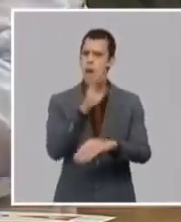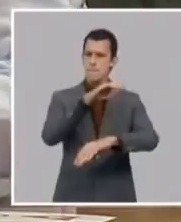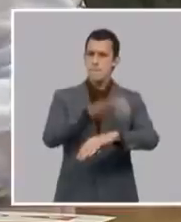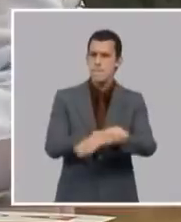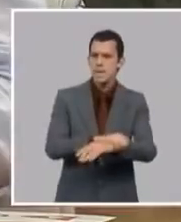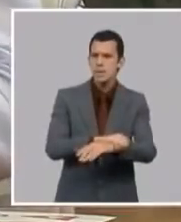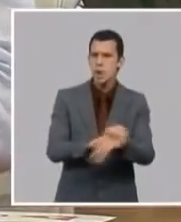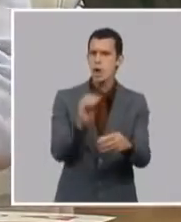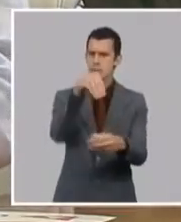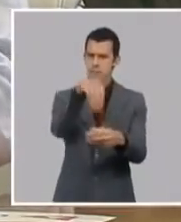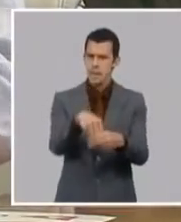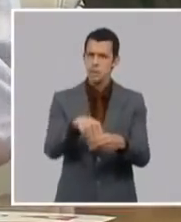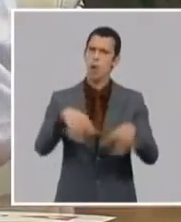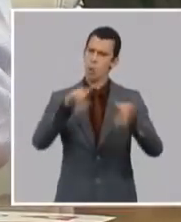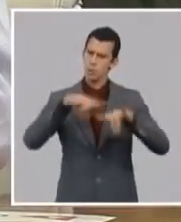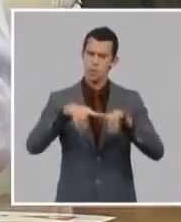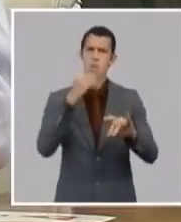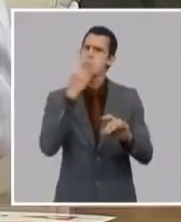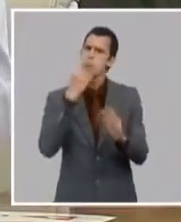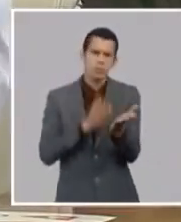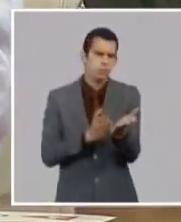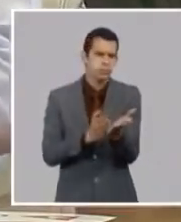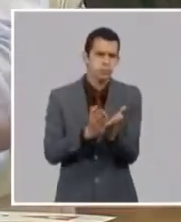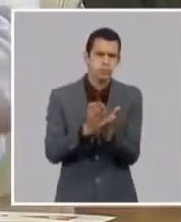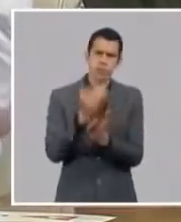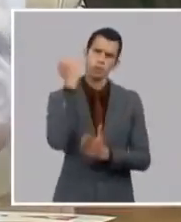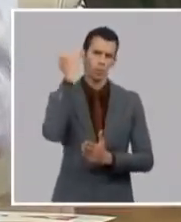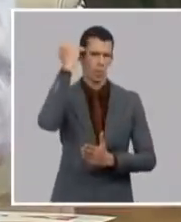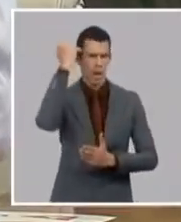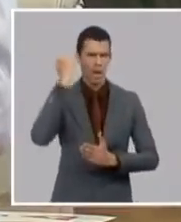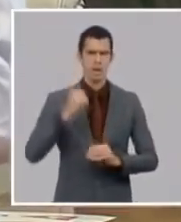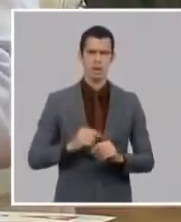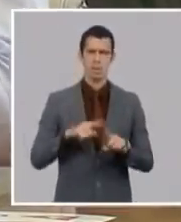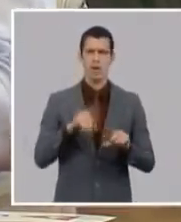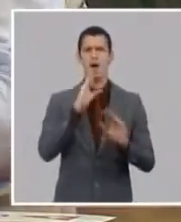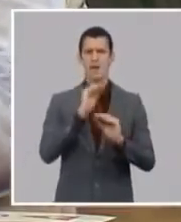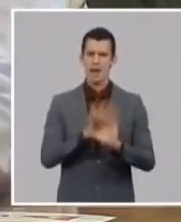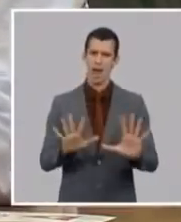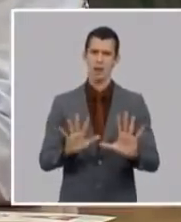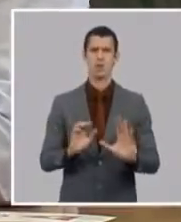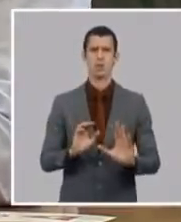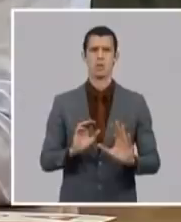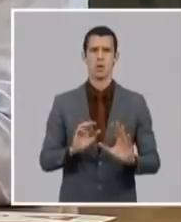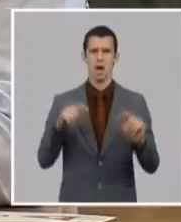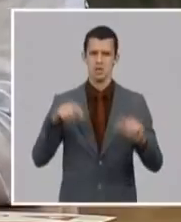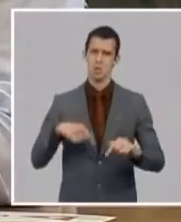en los logros me estoy deteniendo en las cosas que nos duelen y que tenemos que analizar y sacar